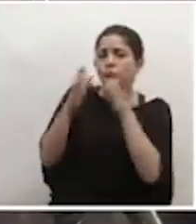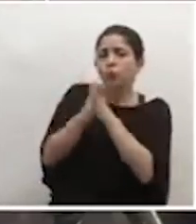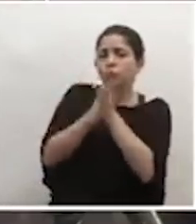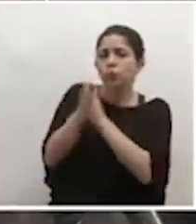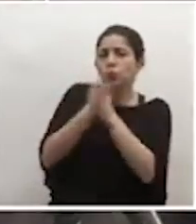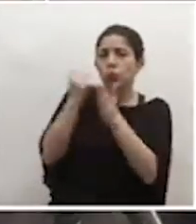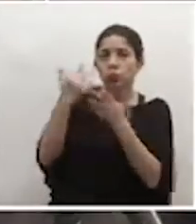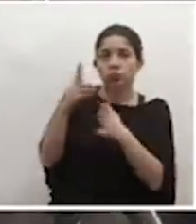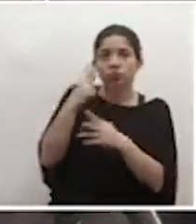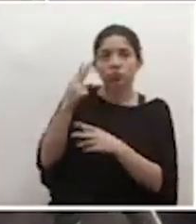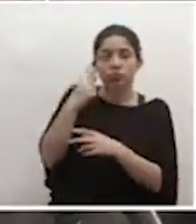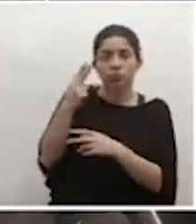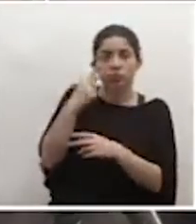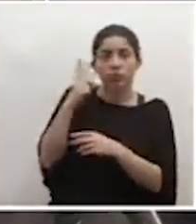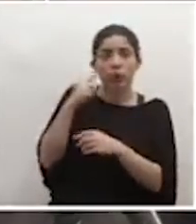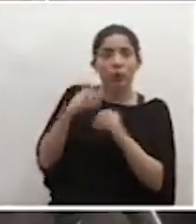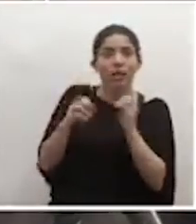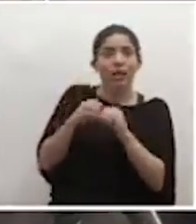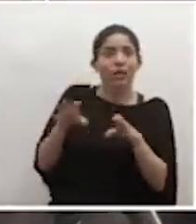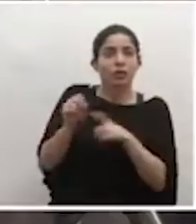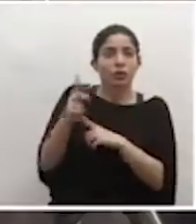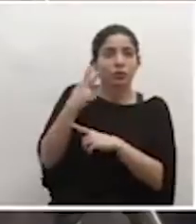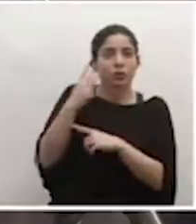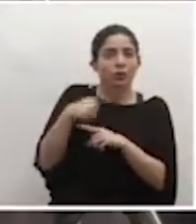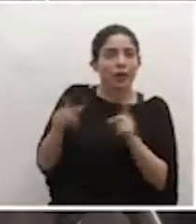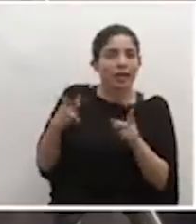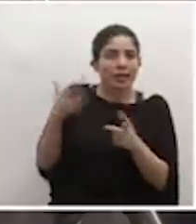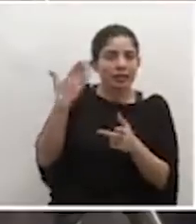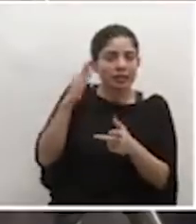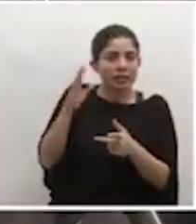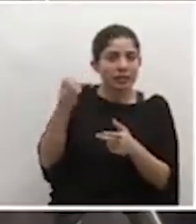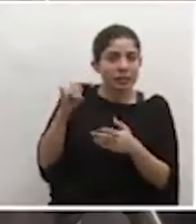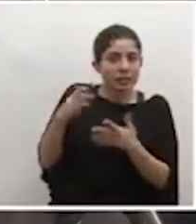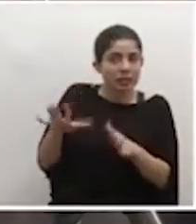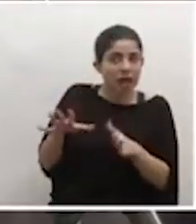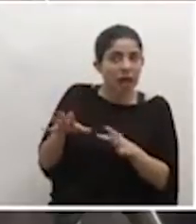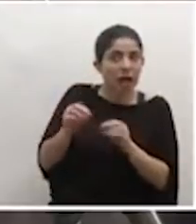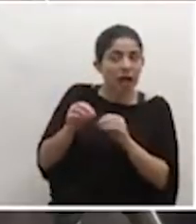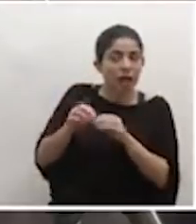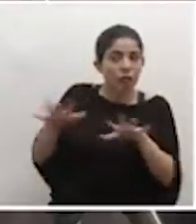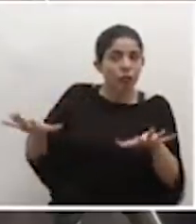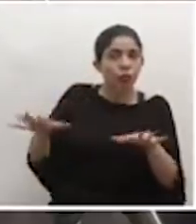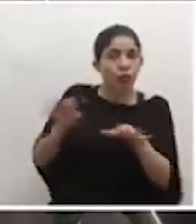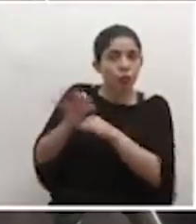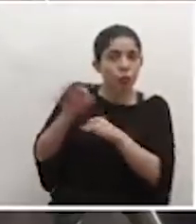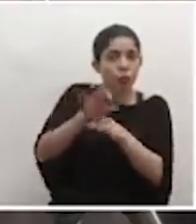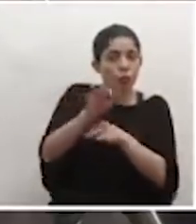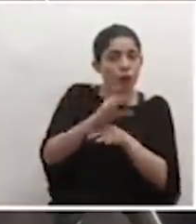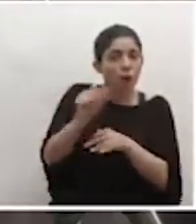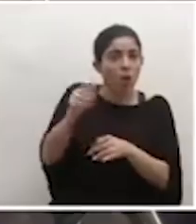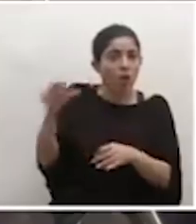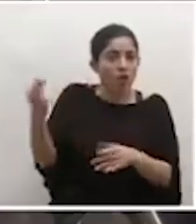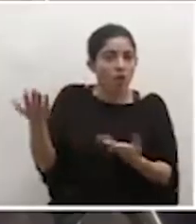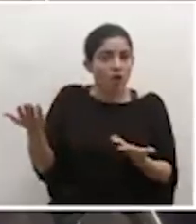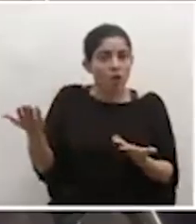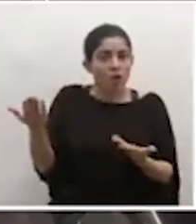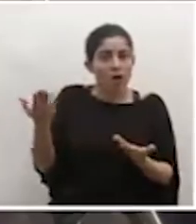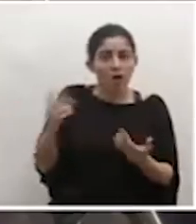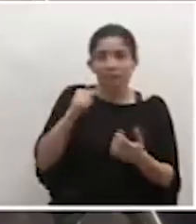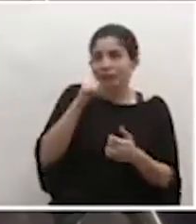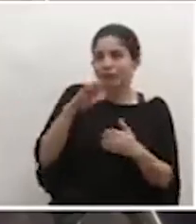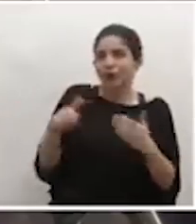manos, porque las hemos visto, por lo menos en redes sociales, pero no necesariamente se han replicado en zonas rurales o de otras formas, no todos